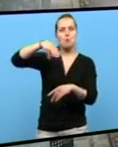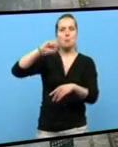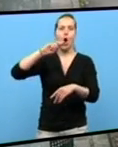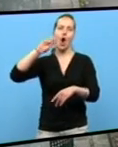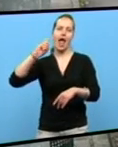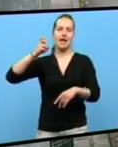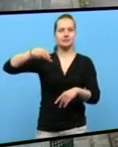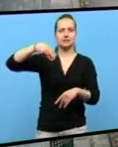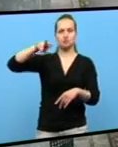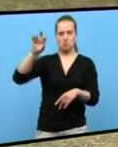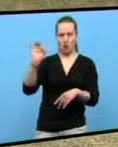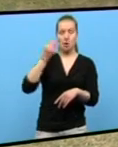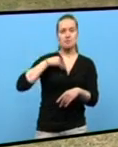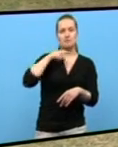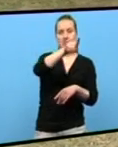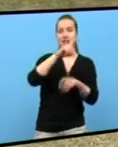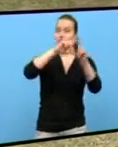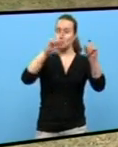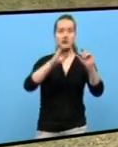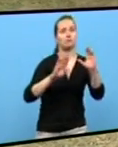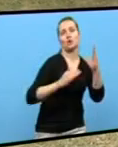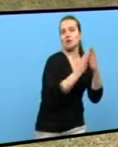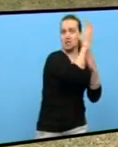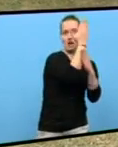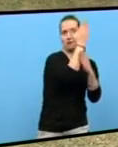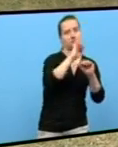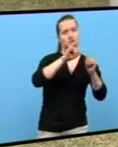recinto feiral Manuel Vila López desde primeira hora da mañá